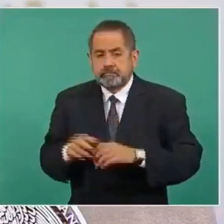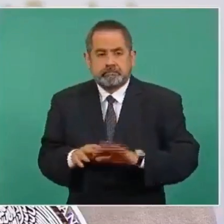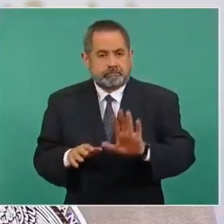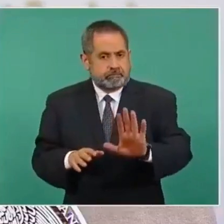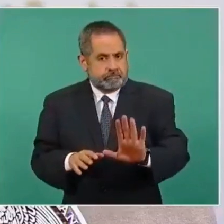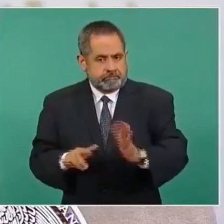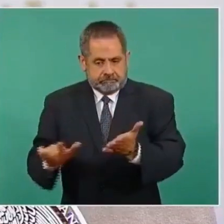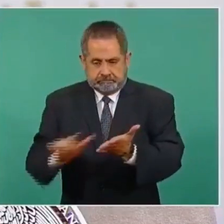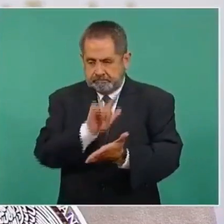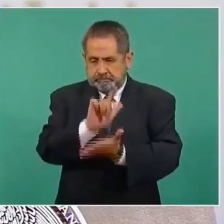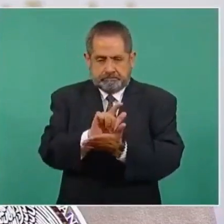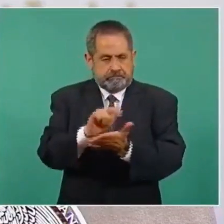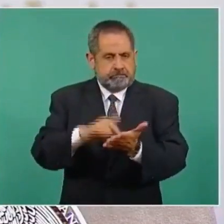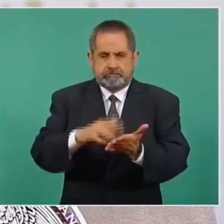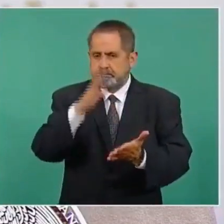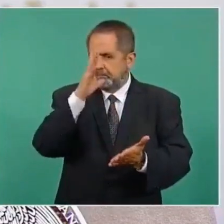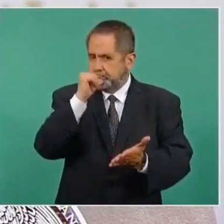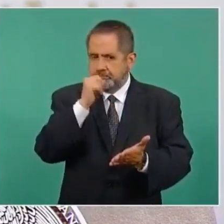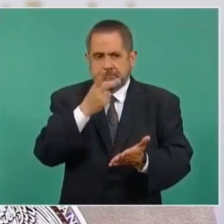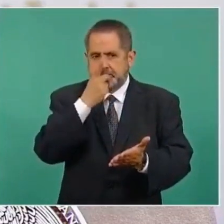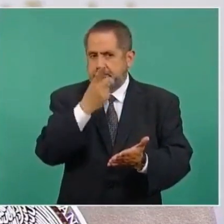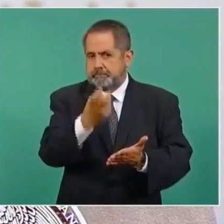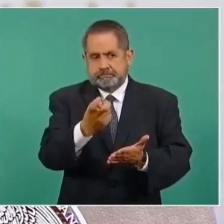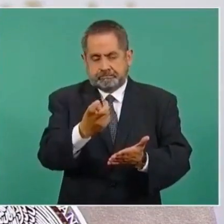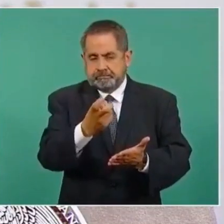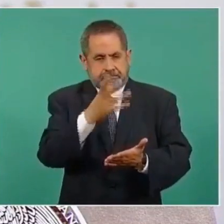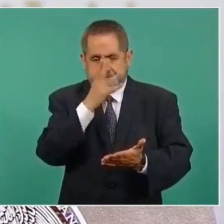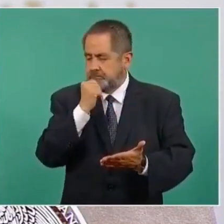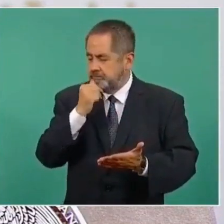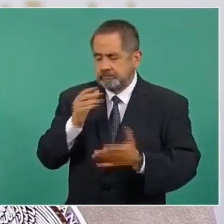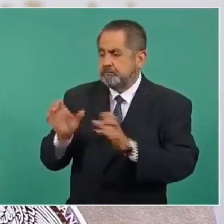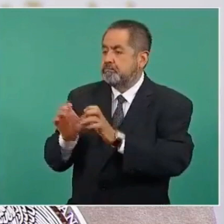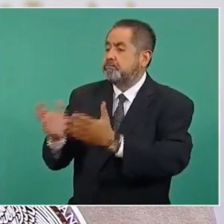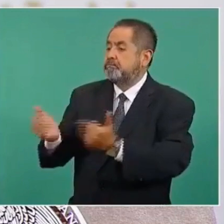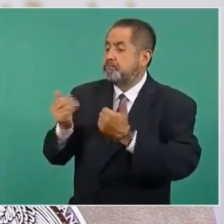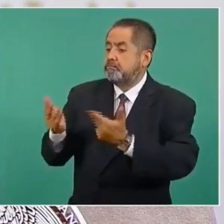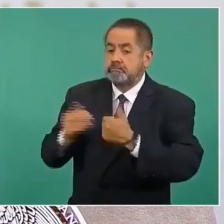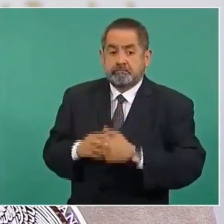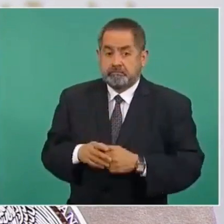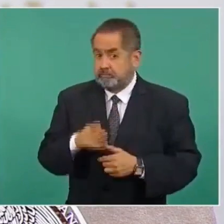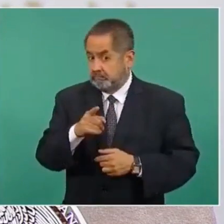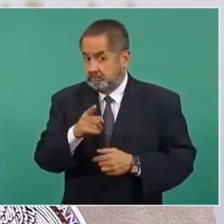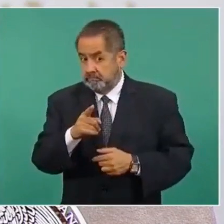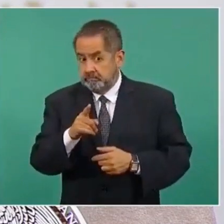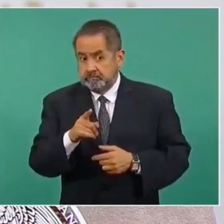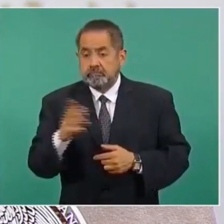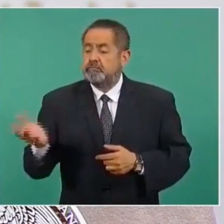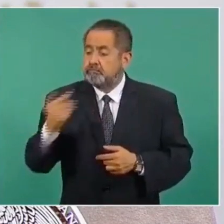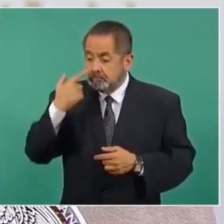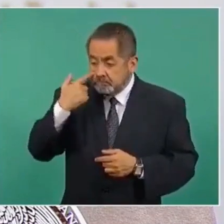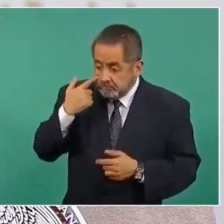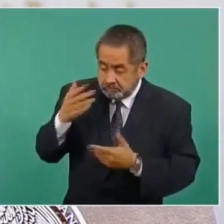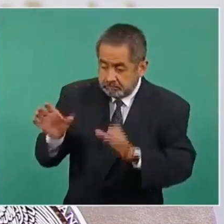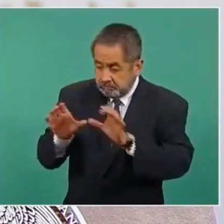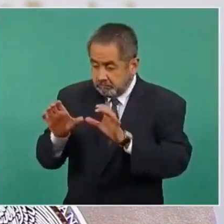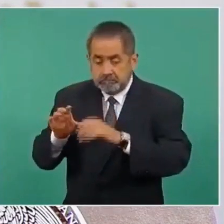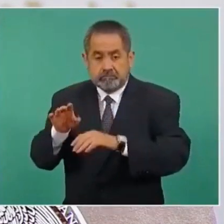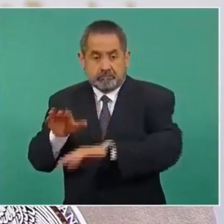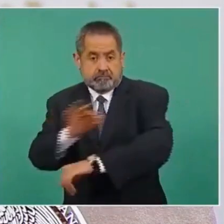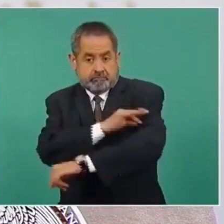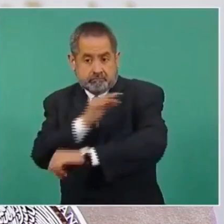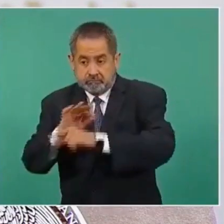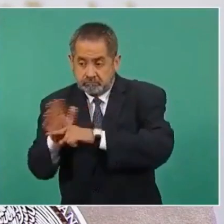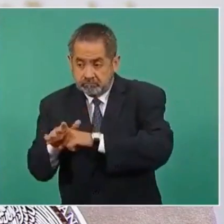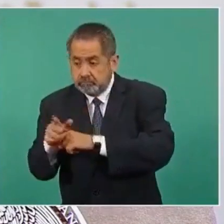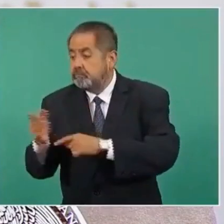legislación mexicana no existe justificación para ello. Si a alguien le están pidiendo un certificado como requisito, certificado de vacunación